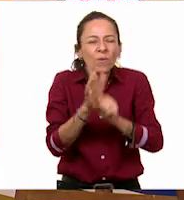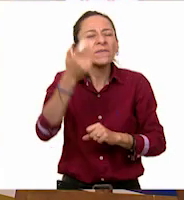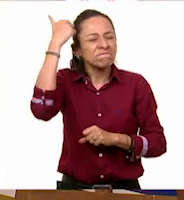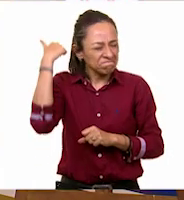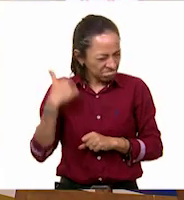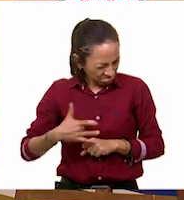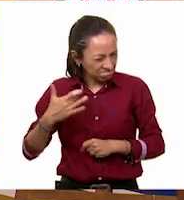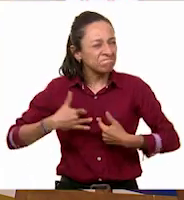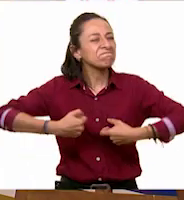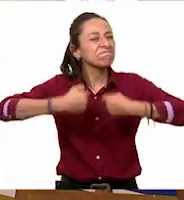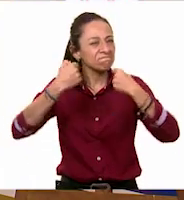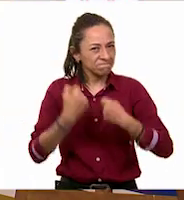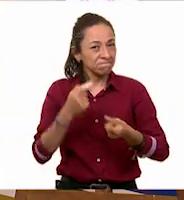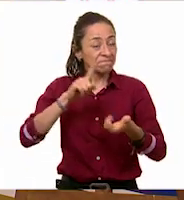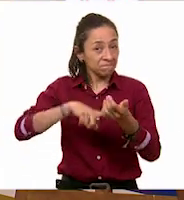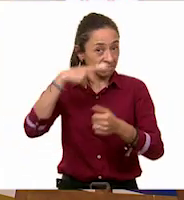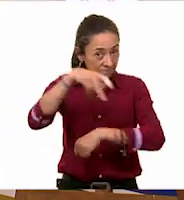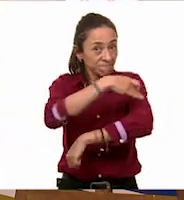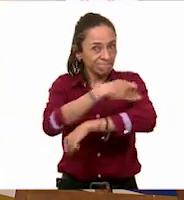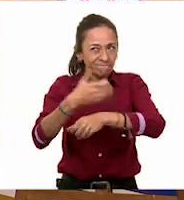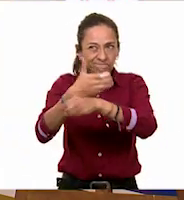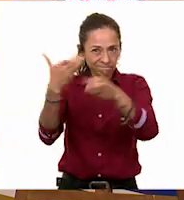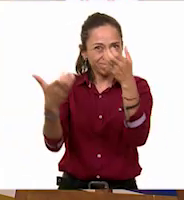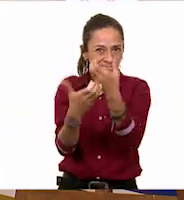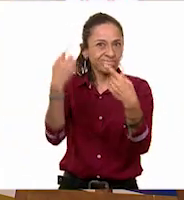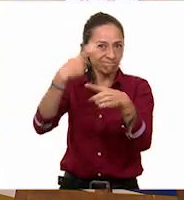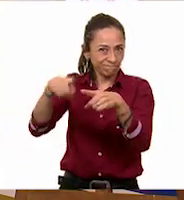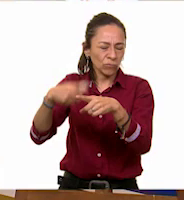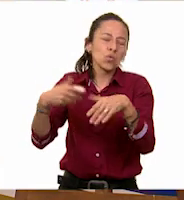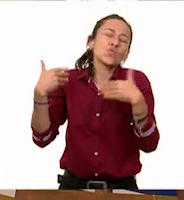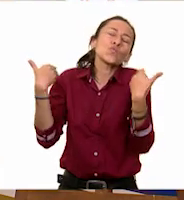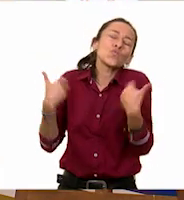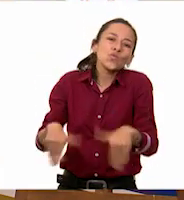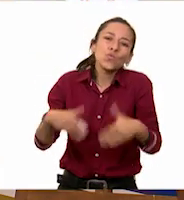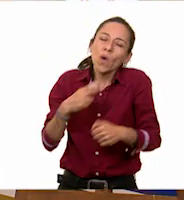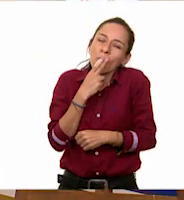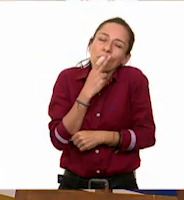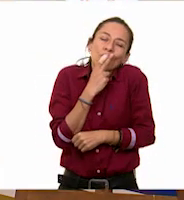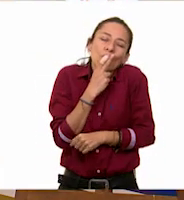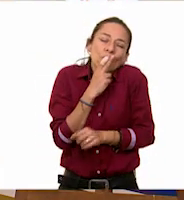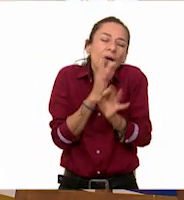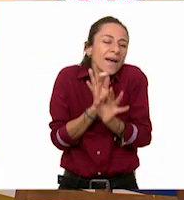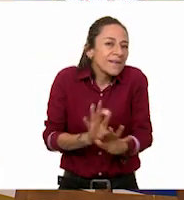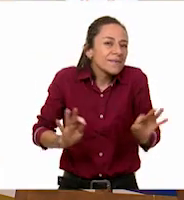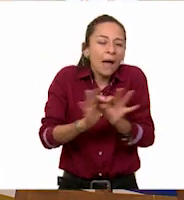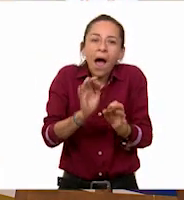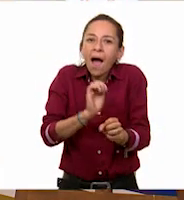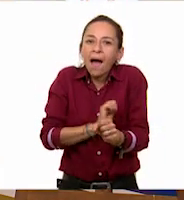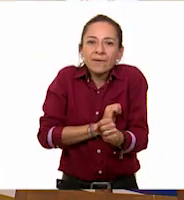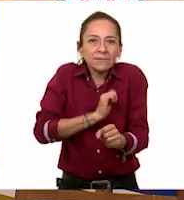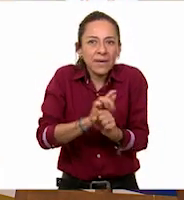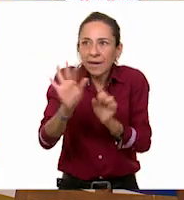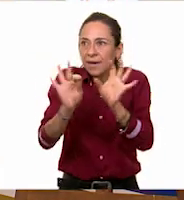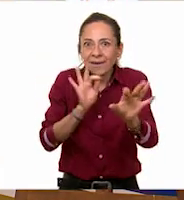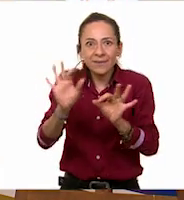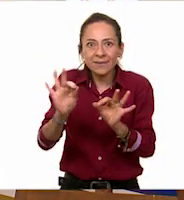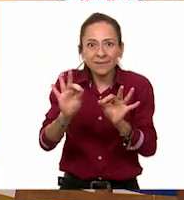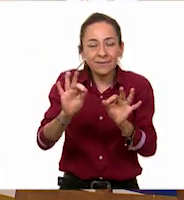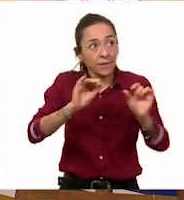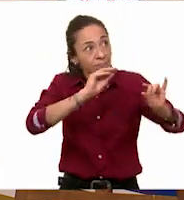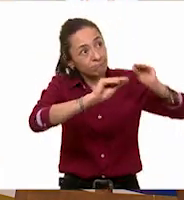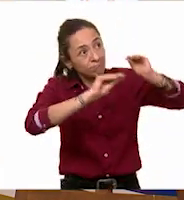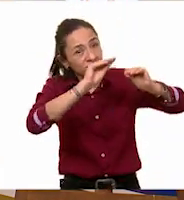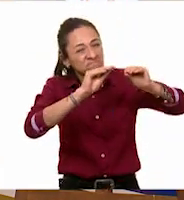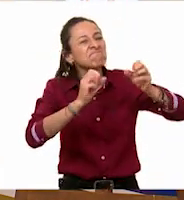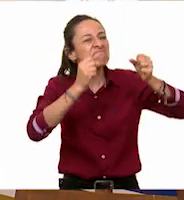muy importante para tu familia. Y conocer la historia de ese objeto va a ser muy importante para todos los miembros de tu familia.